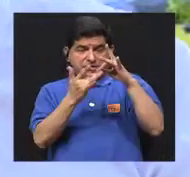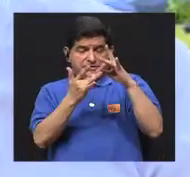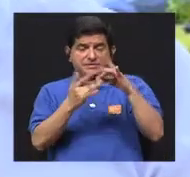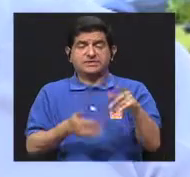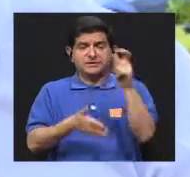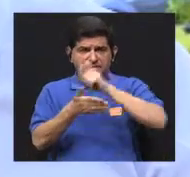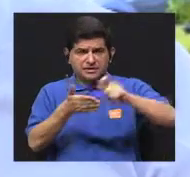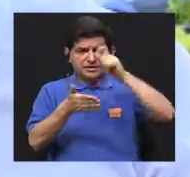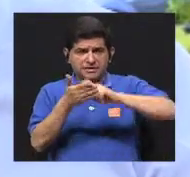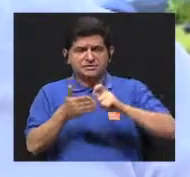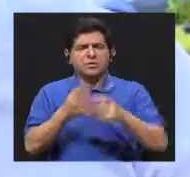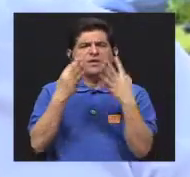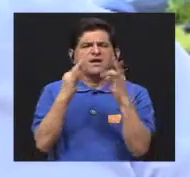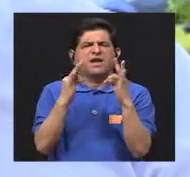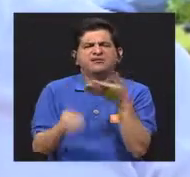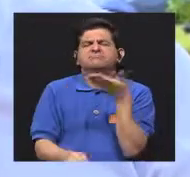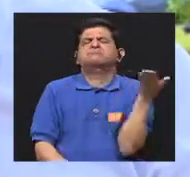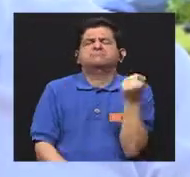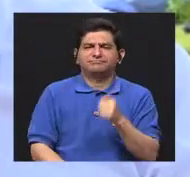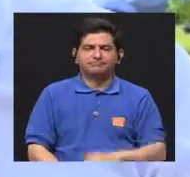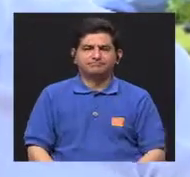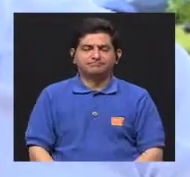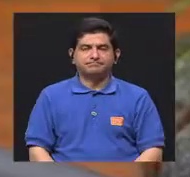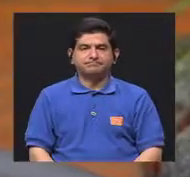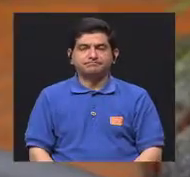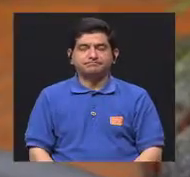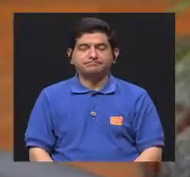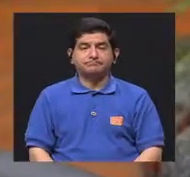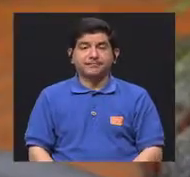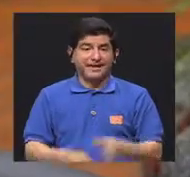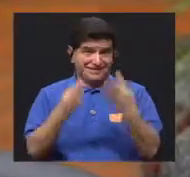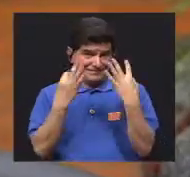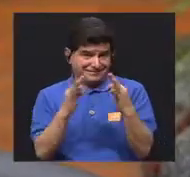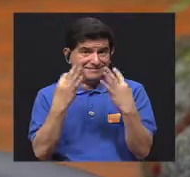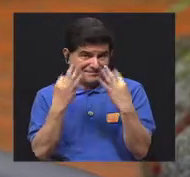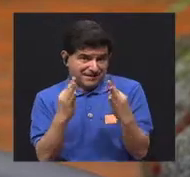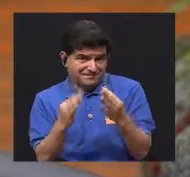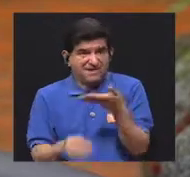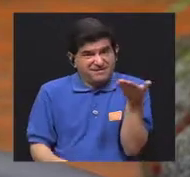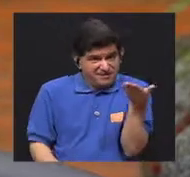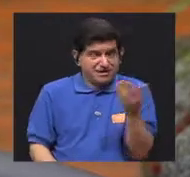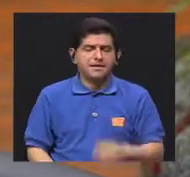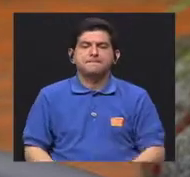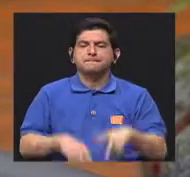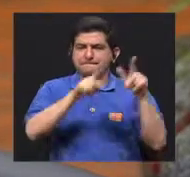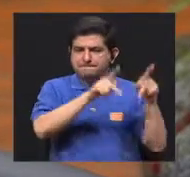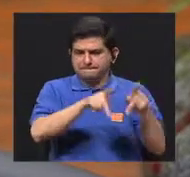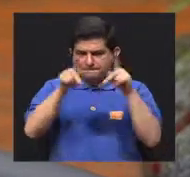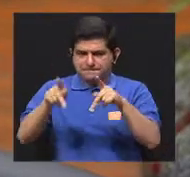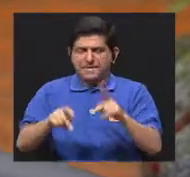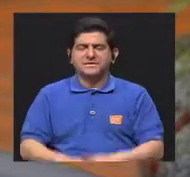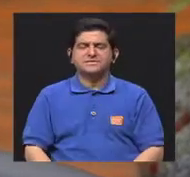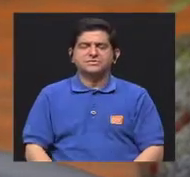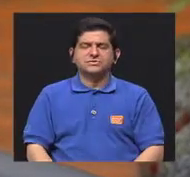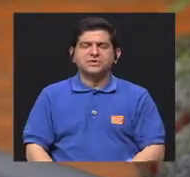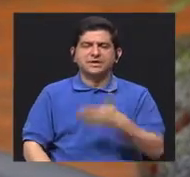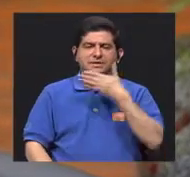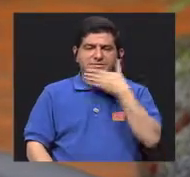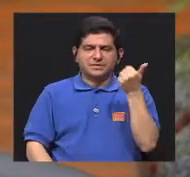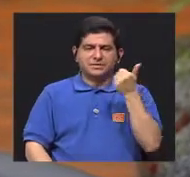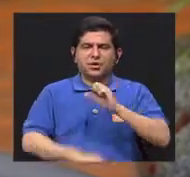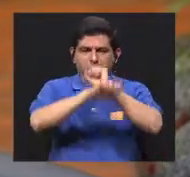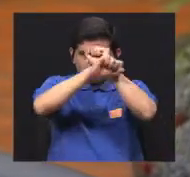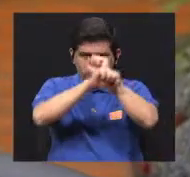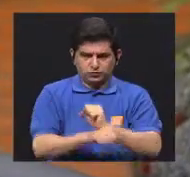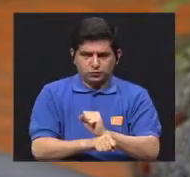Particularmente, ¿qué es lo que la escuela busca? Sí. Bueno, pues lo que se busca es facilitarle a las personas el mejorar